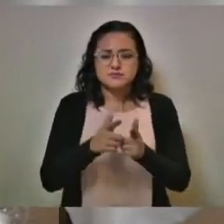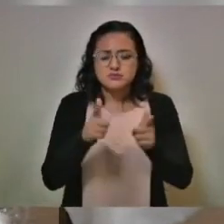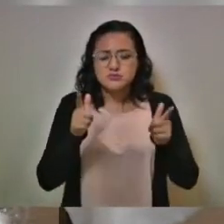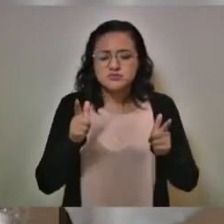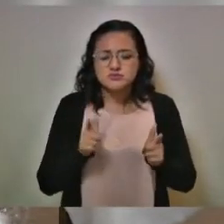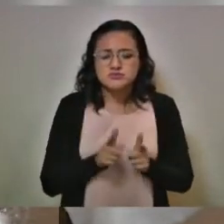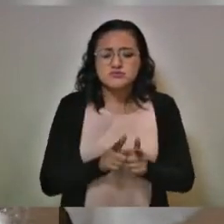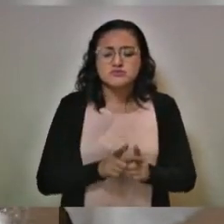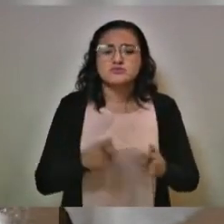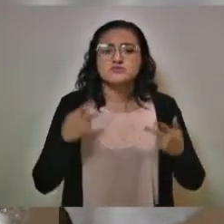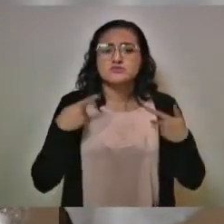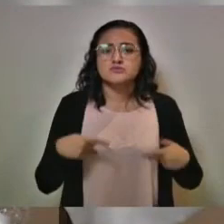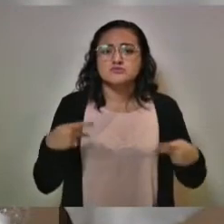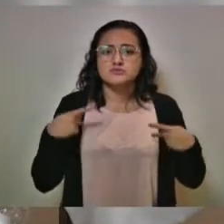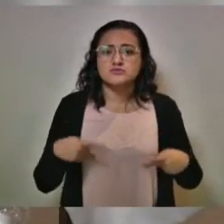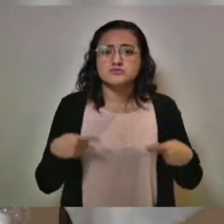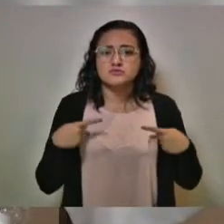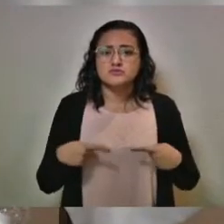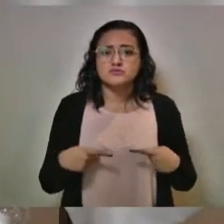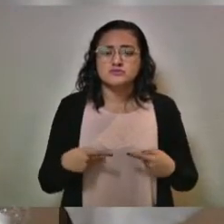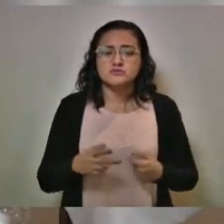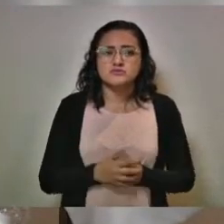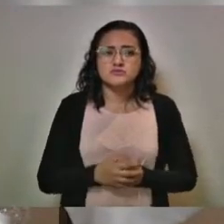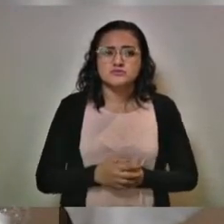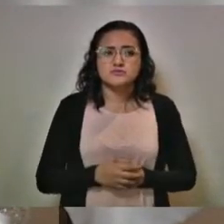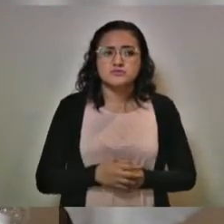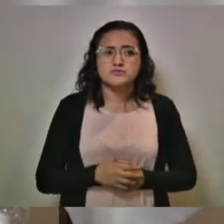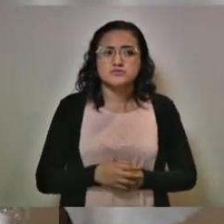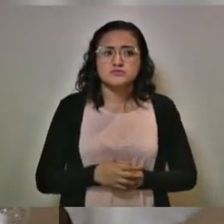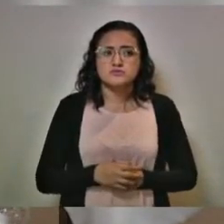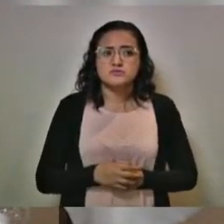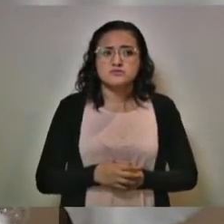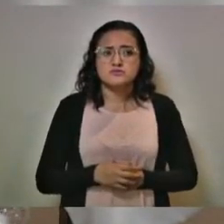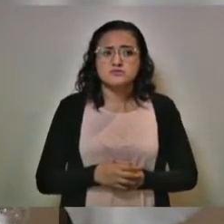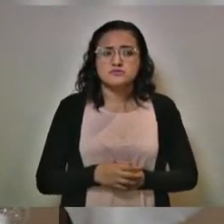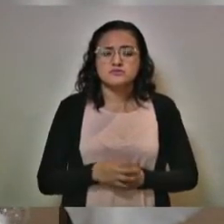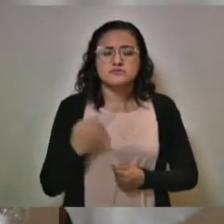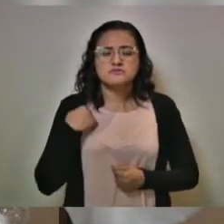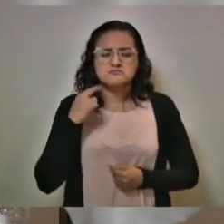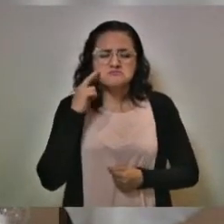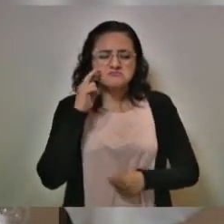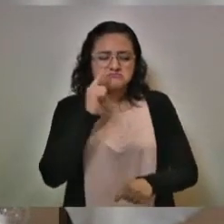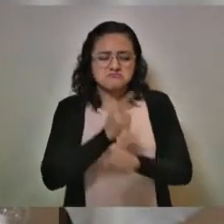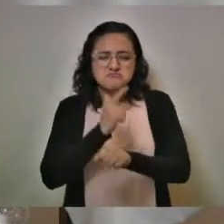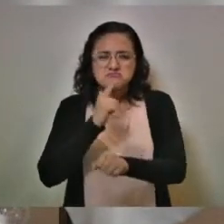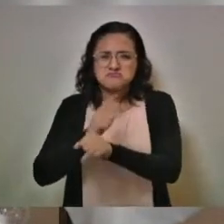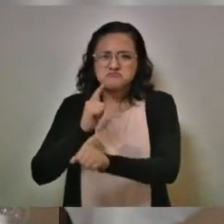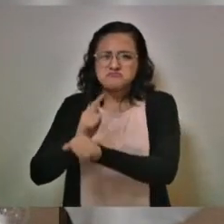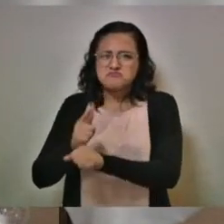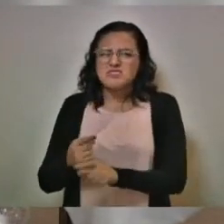de personas perfectamente identificadas,